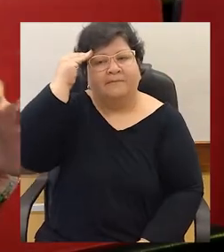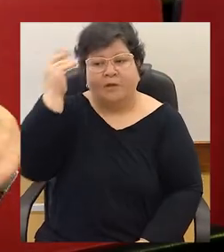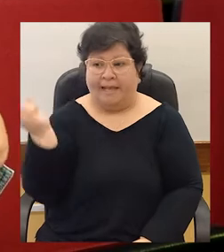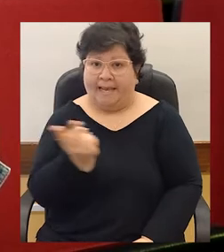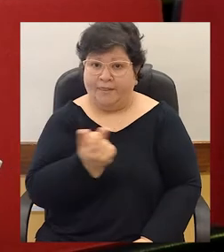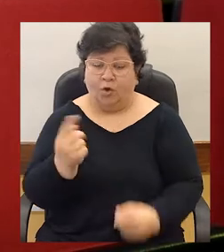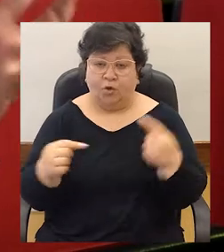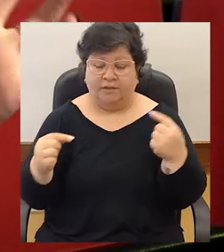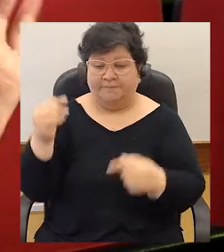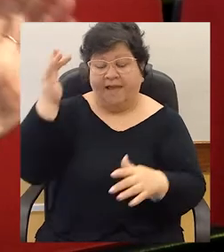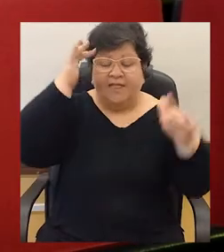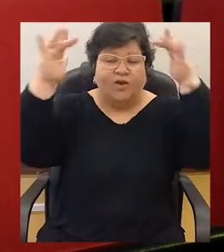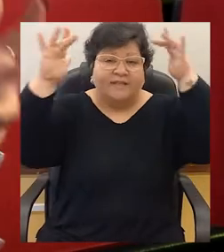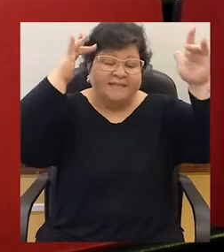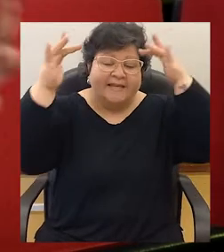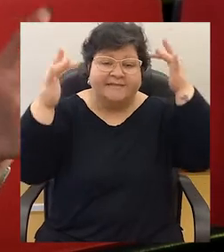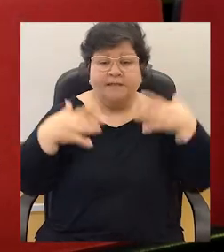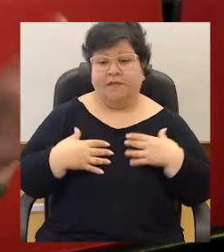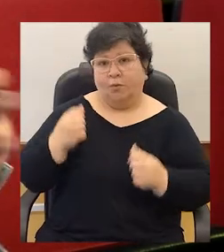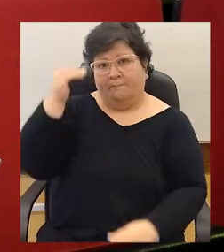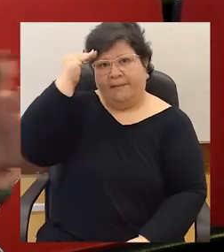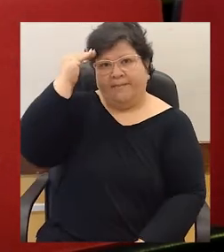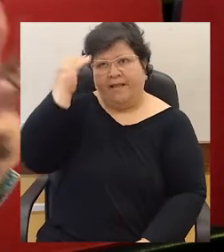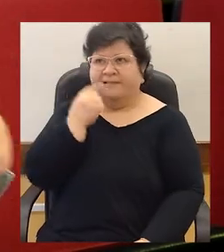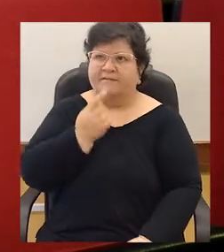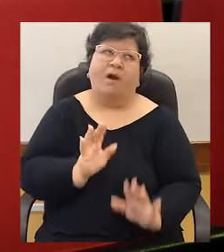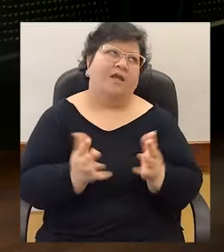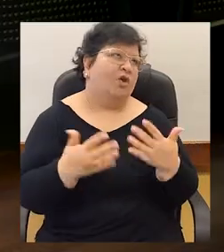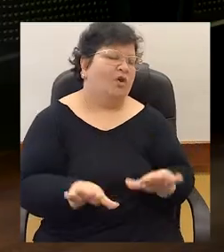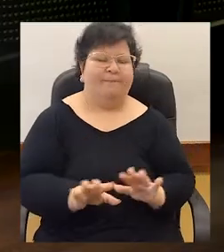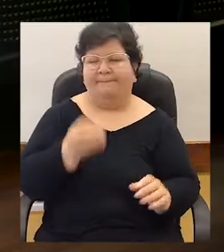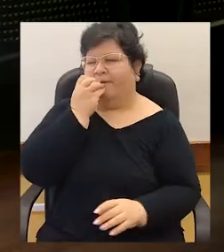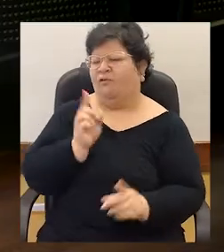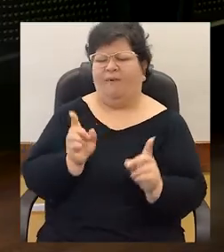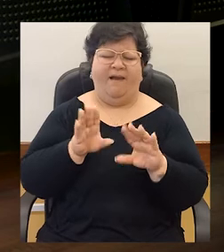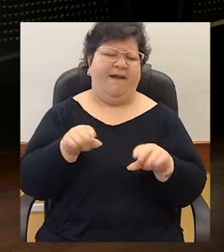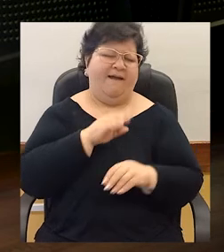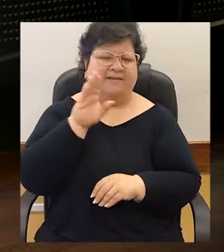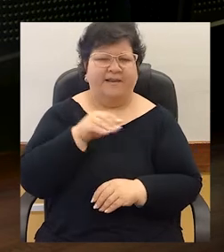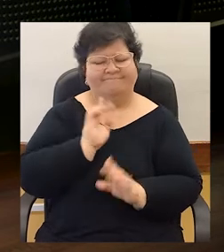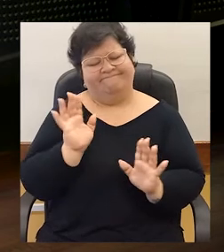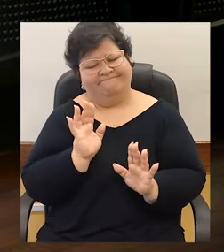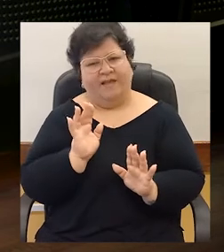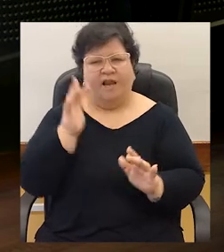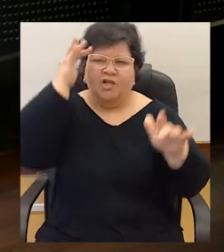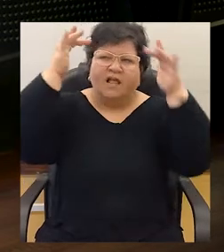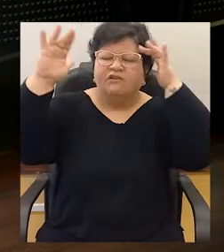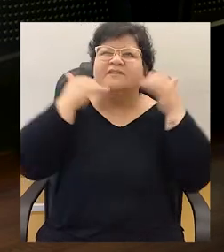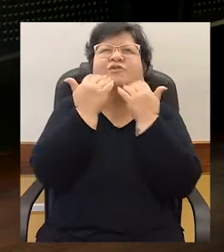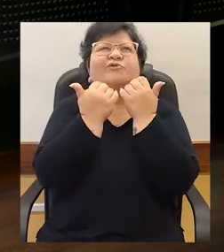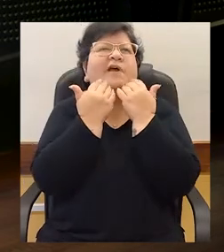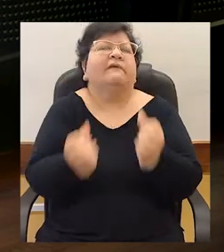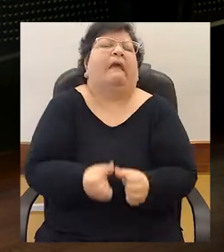adolescencia, parece que son como un tabú, como que no queremos hablar de eso. Y que en realidad los adolescentes no es que no sepan lo que están haciendo,